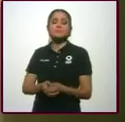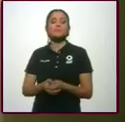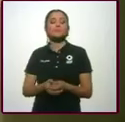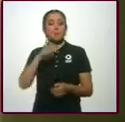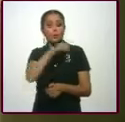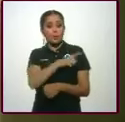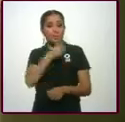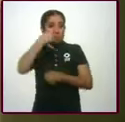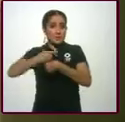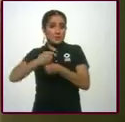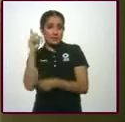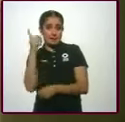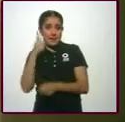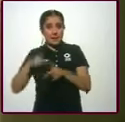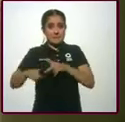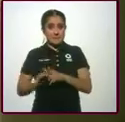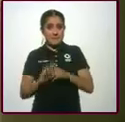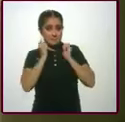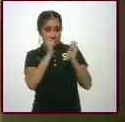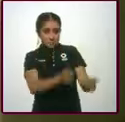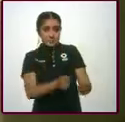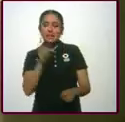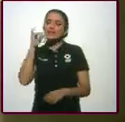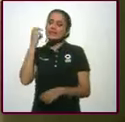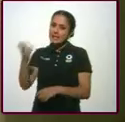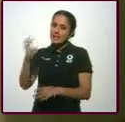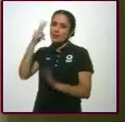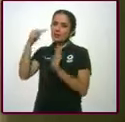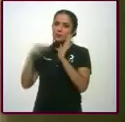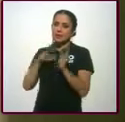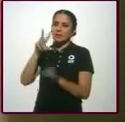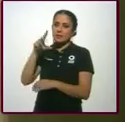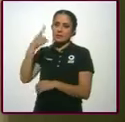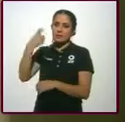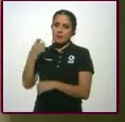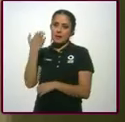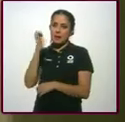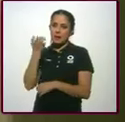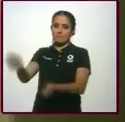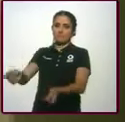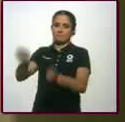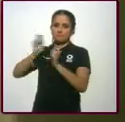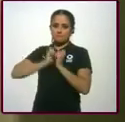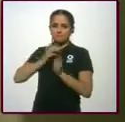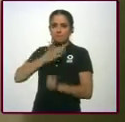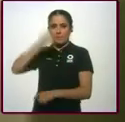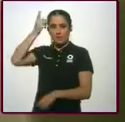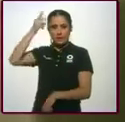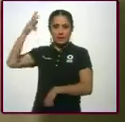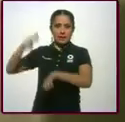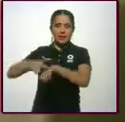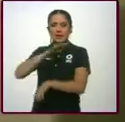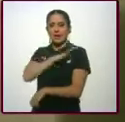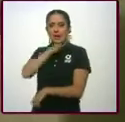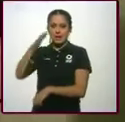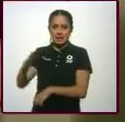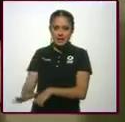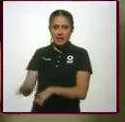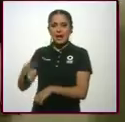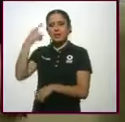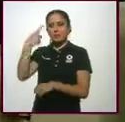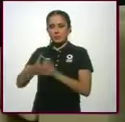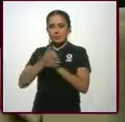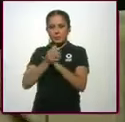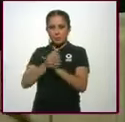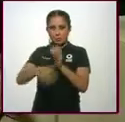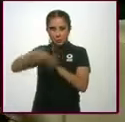primero de diciembre? Así es, el primero de diciembre del 2018. Asumimos la dirección general, tanto de Lotería Nacional